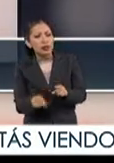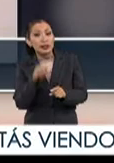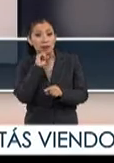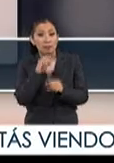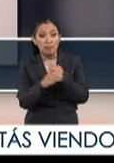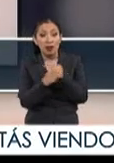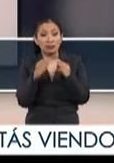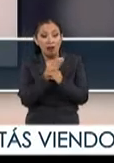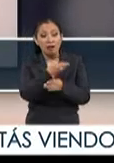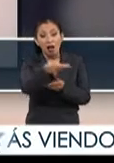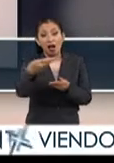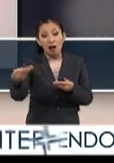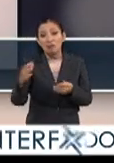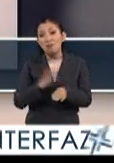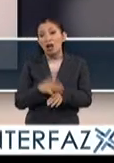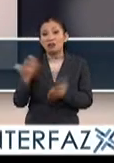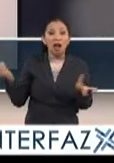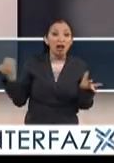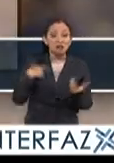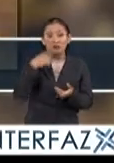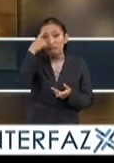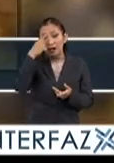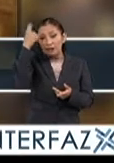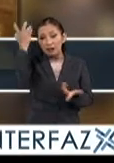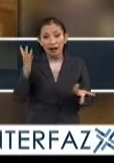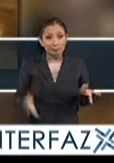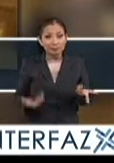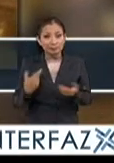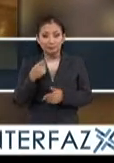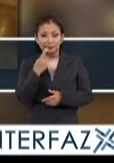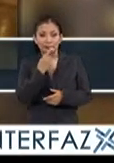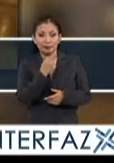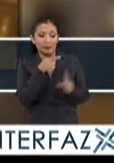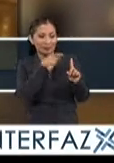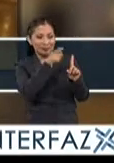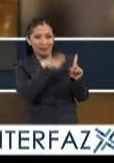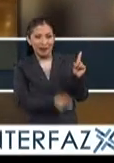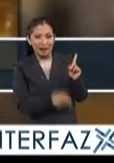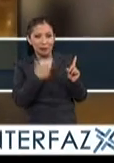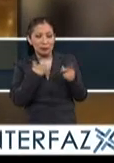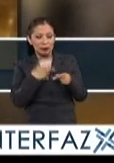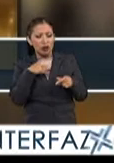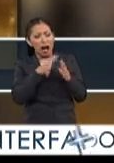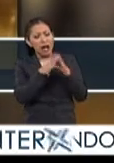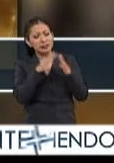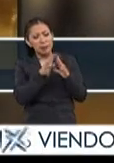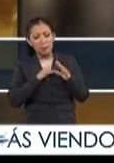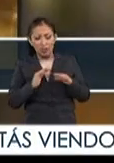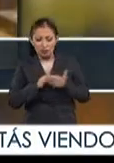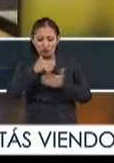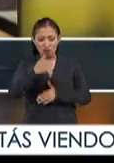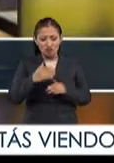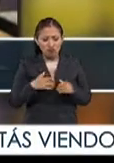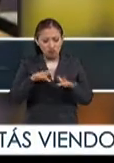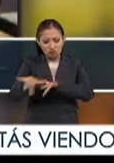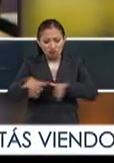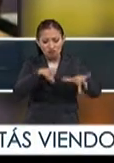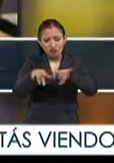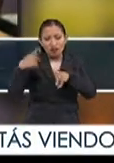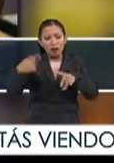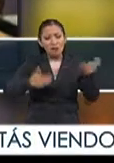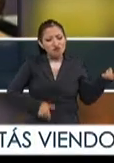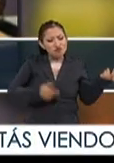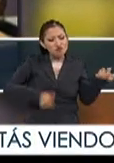de materiales pues es un poco más sencilla una gente en su casa puede tener un porto estudio grabar todos los